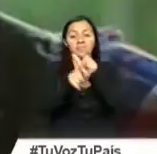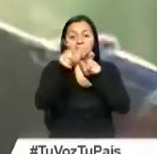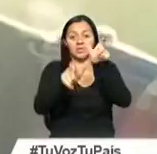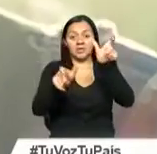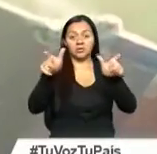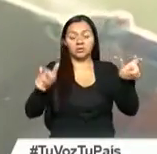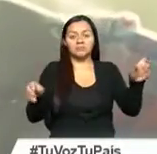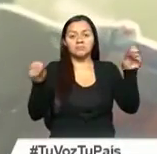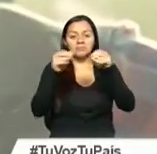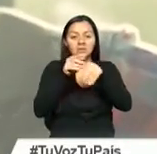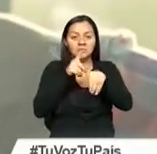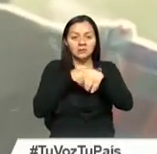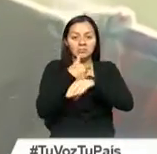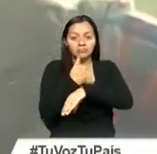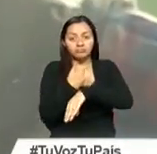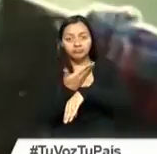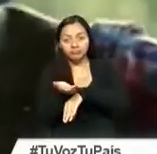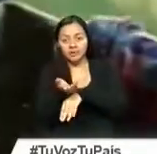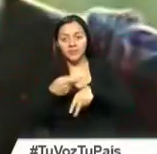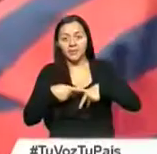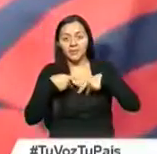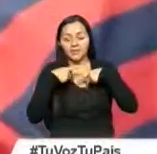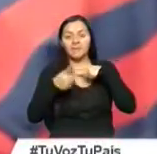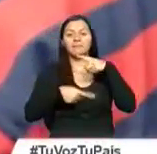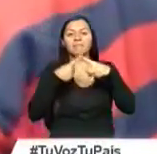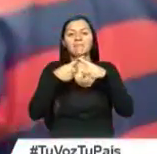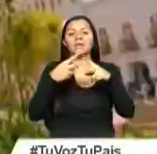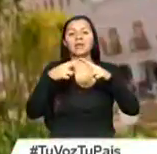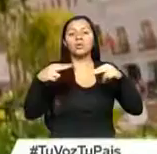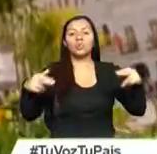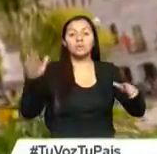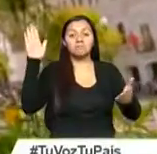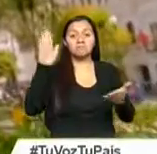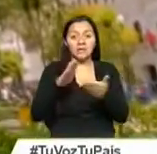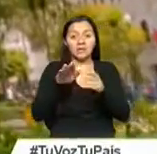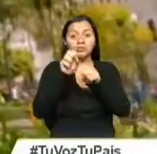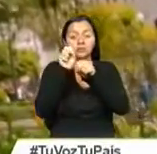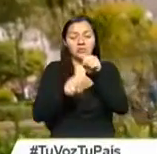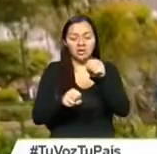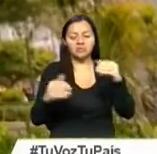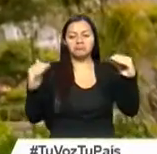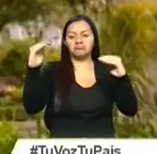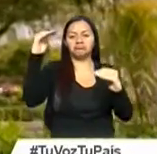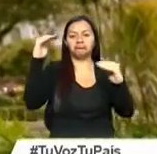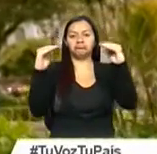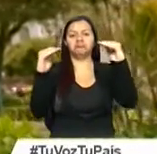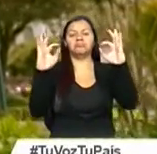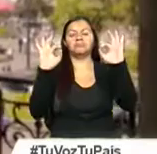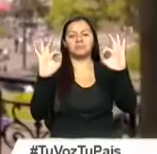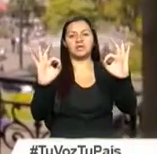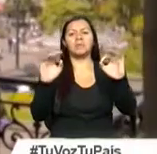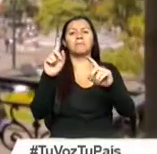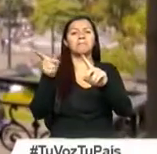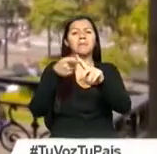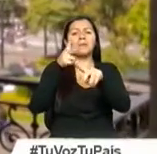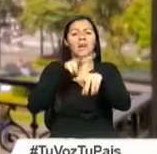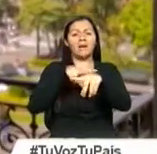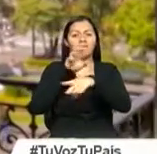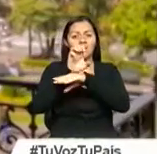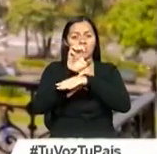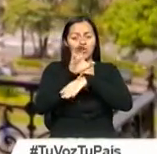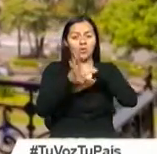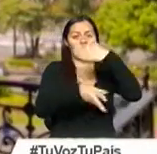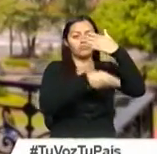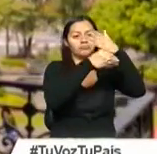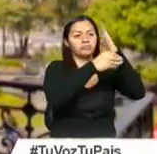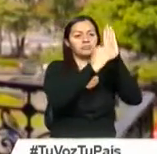vive más tiempo y feliz con una baja huella ecológica. Esta es la primera vez que Ecuador entra entre los 10 primeros lugares del Índice